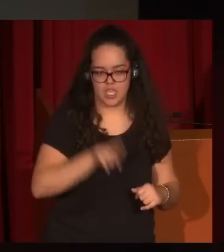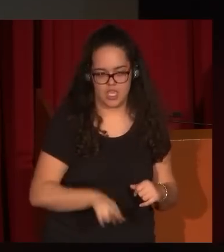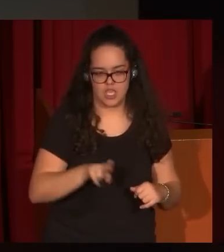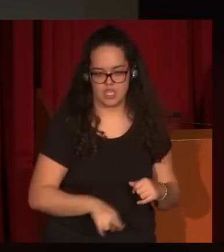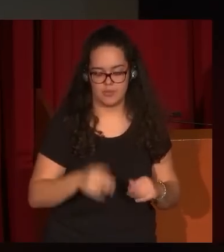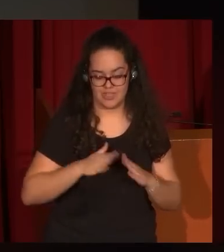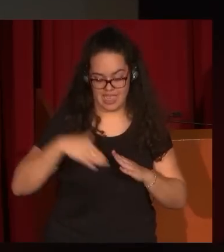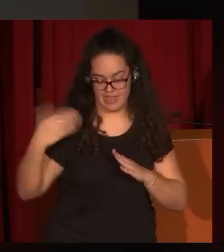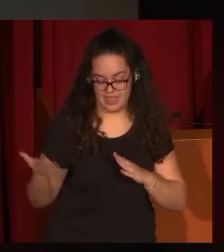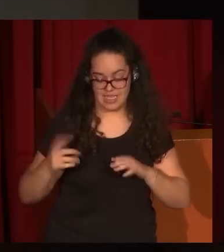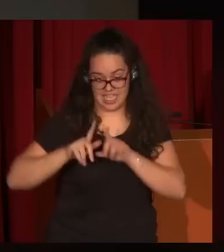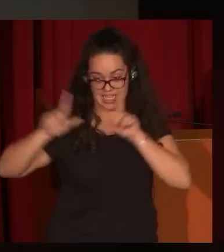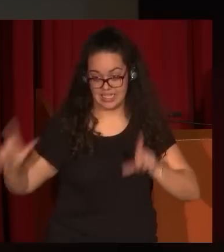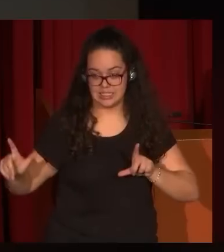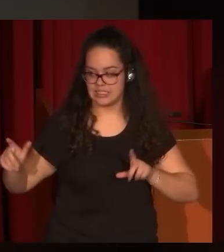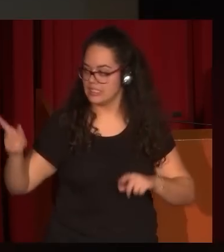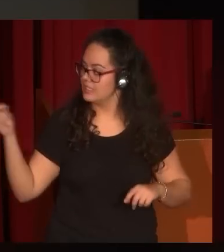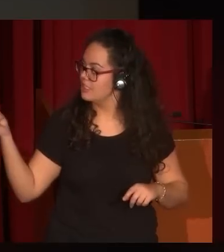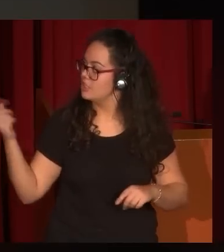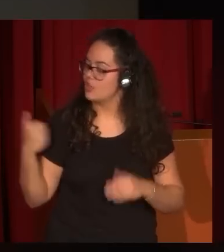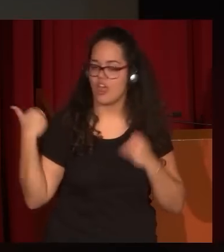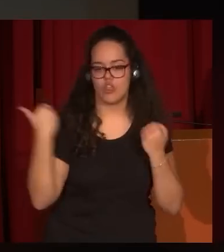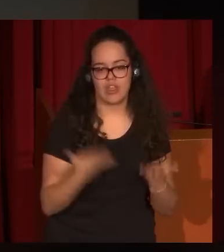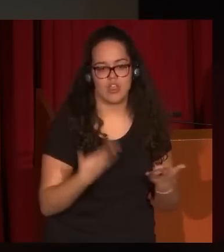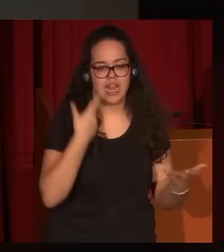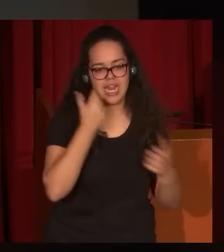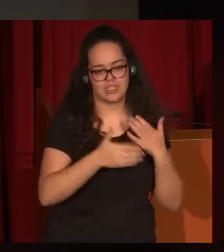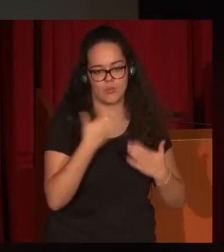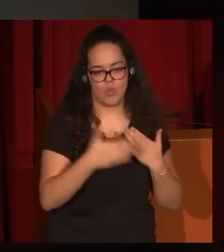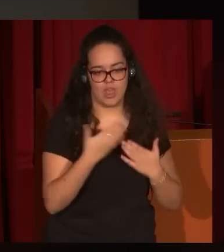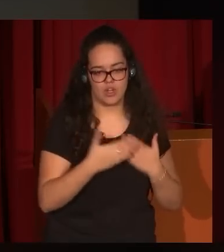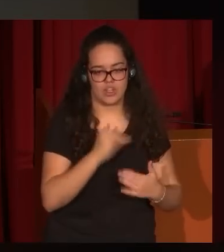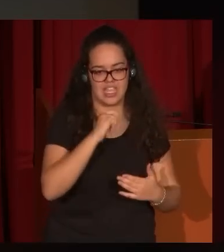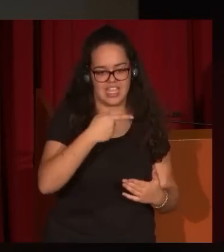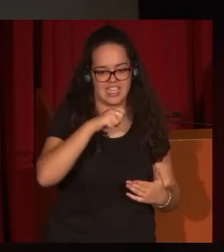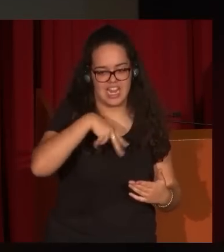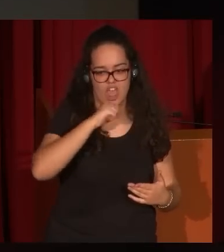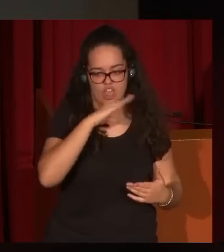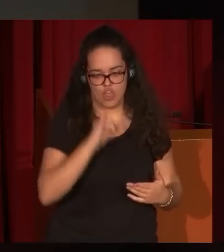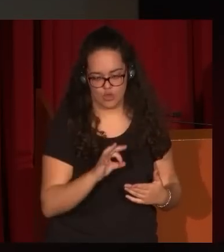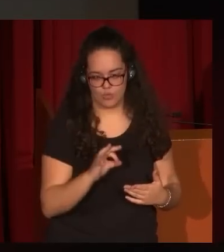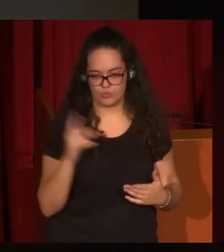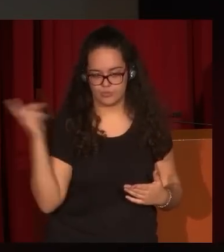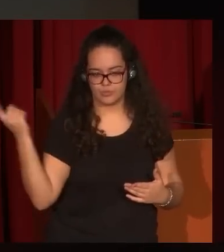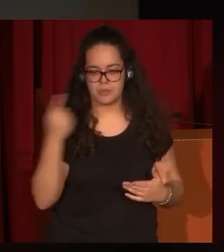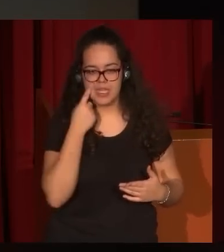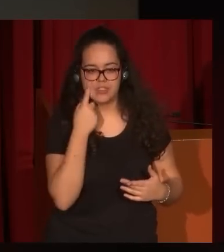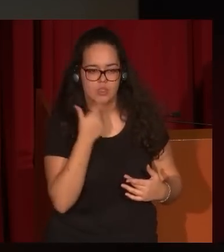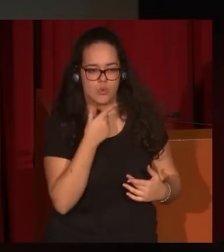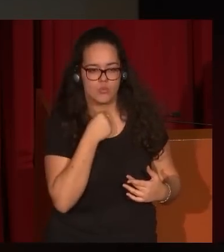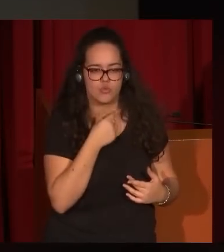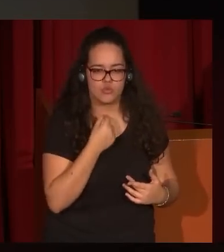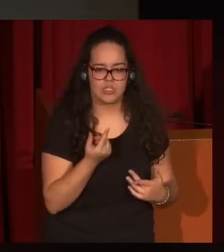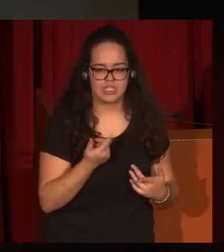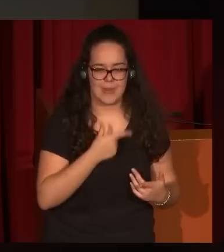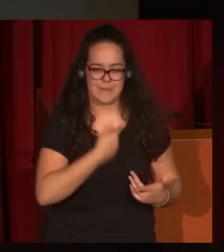pero este de la derecha grande, es una donación al Museo de Arte Moderno de Ignacio Zuluaga. Es decir, vean cómo ese gusto de